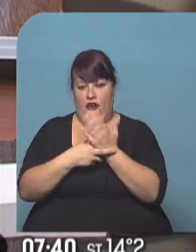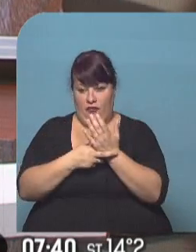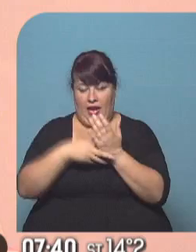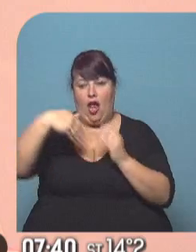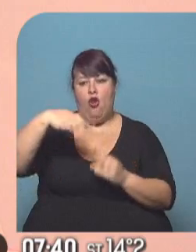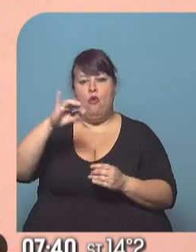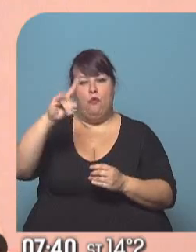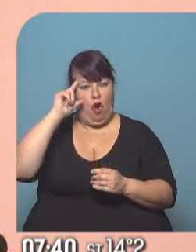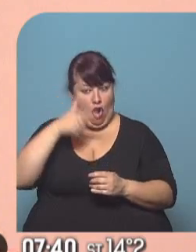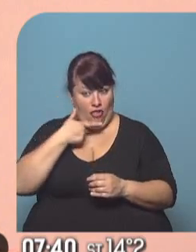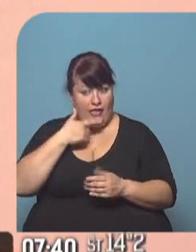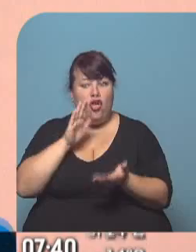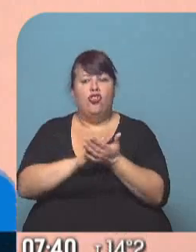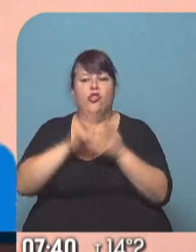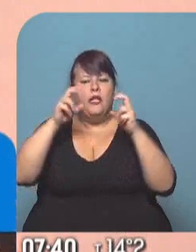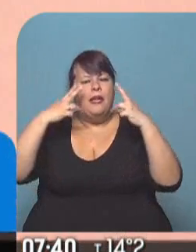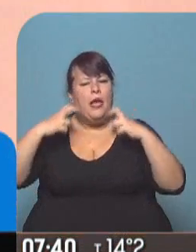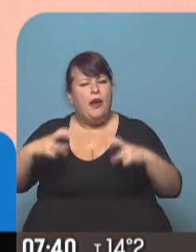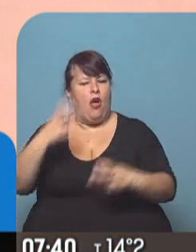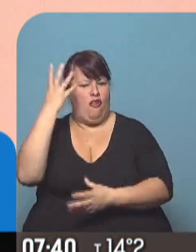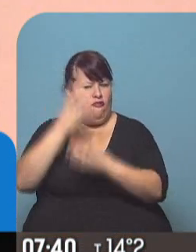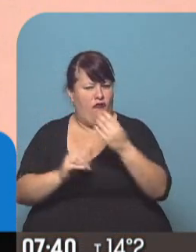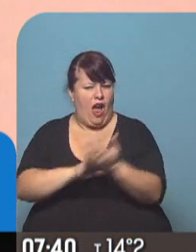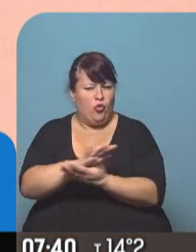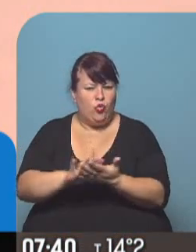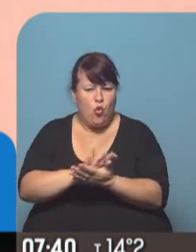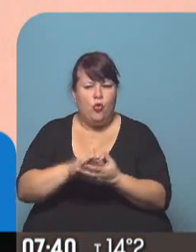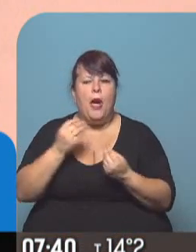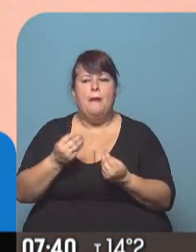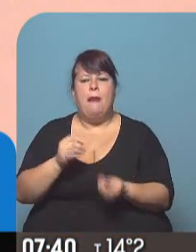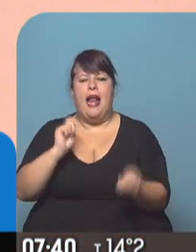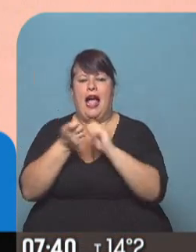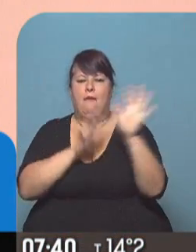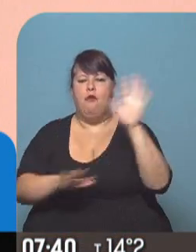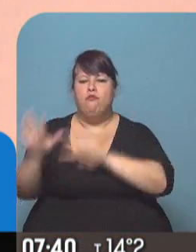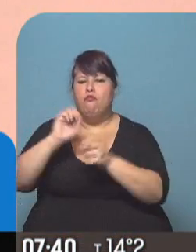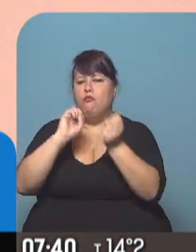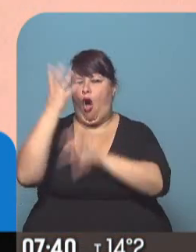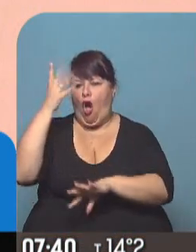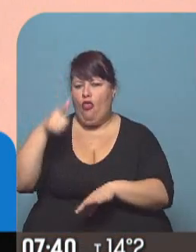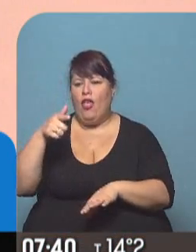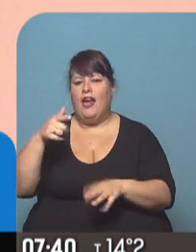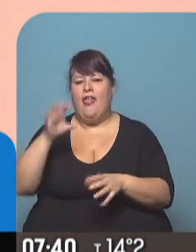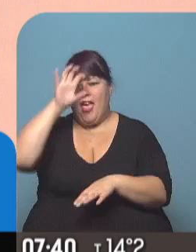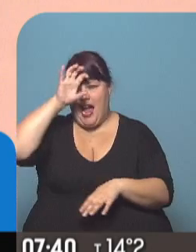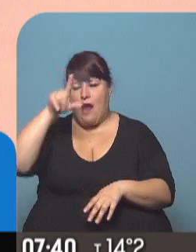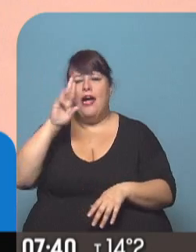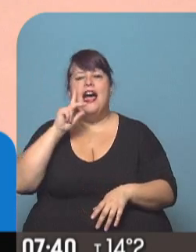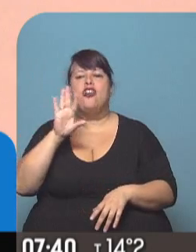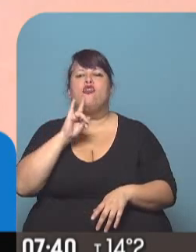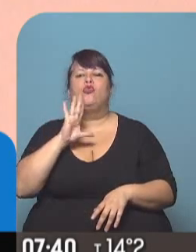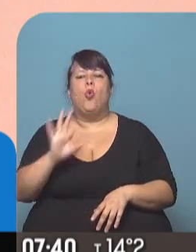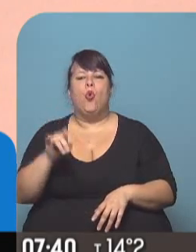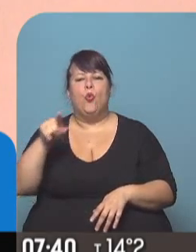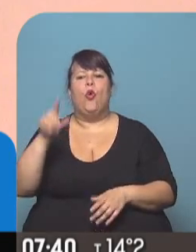Moldes. Es en la causa que se investigan irregularidades para la modernización de la mina de carbón de Río Turbio en la